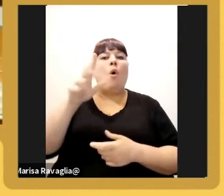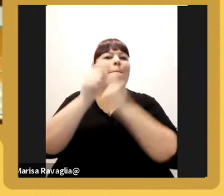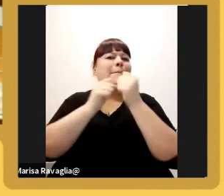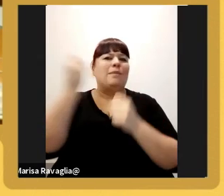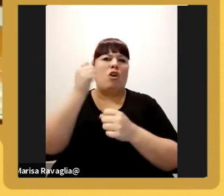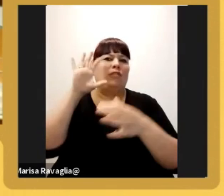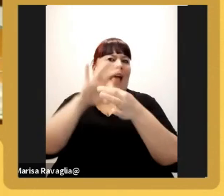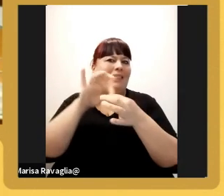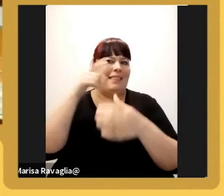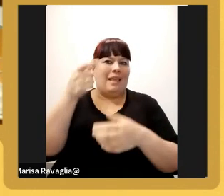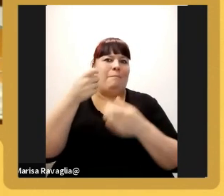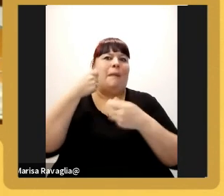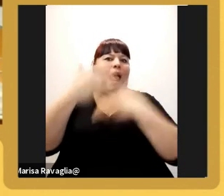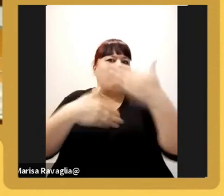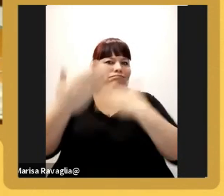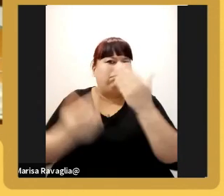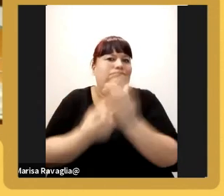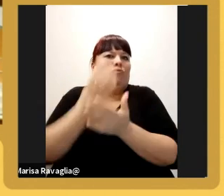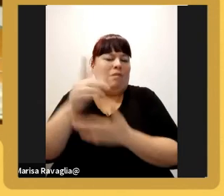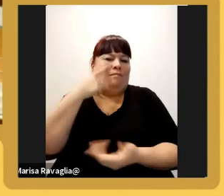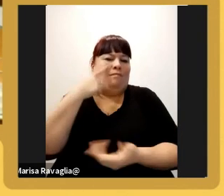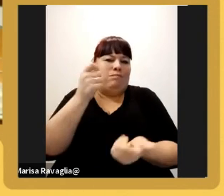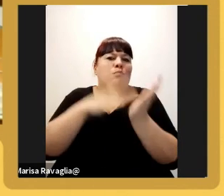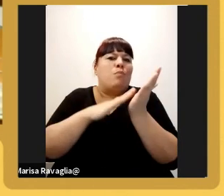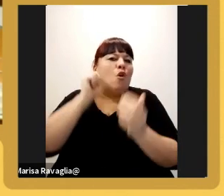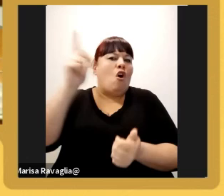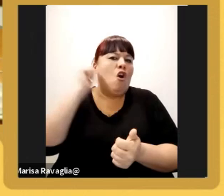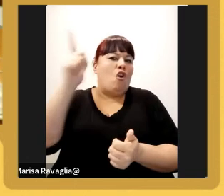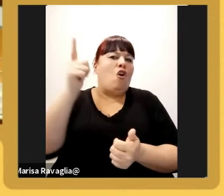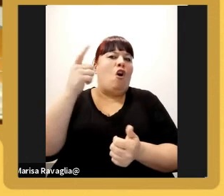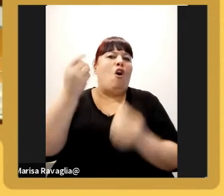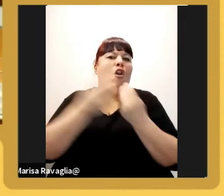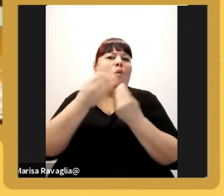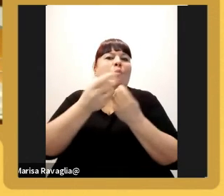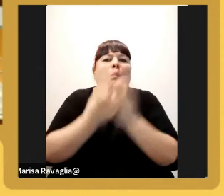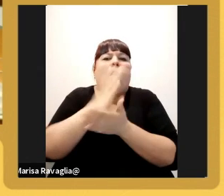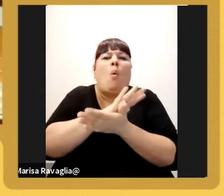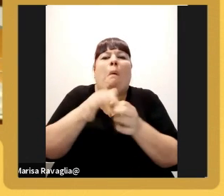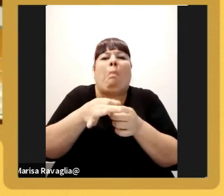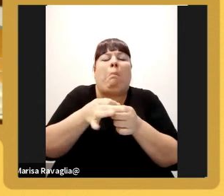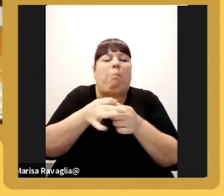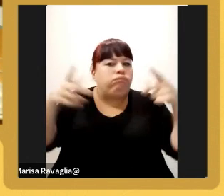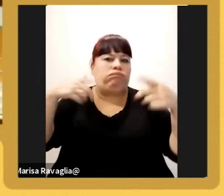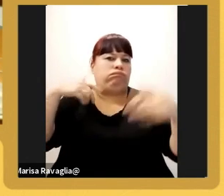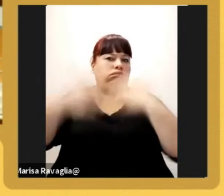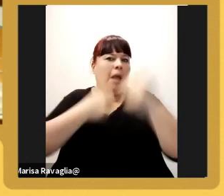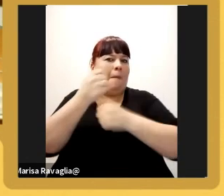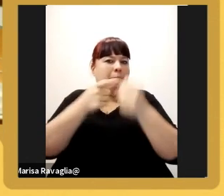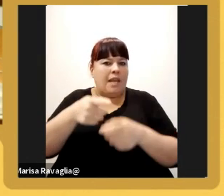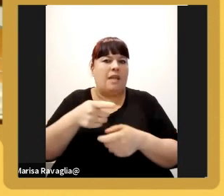y lo demuestran todos los casos de éxito de los muchos unicornios que que salieron y pasaron por Endeavor